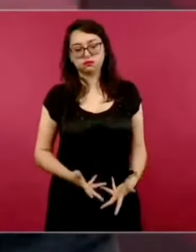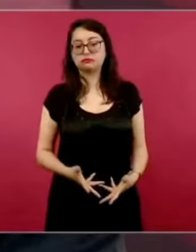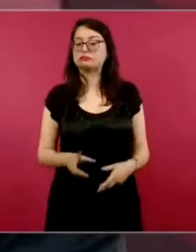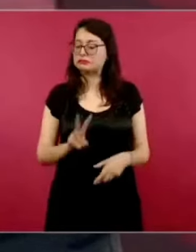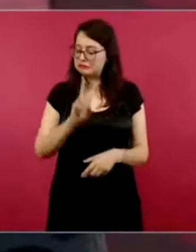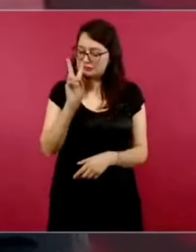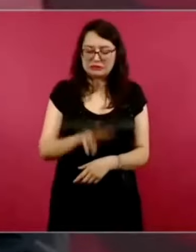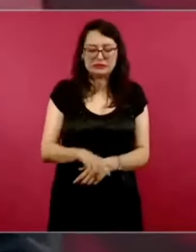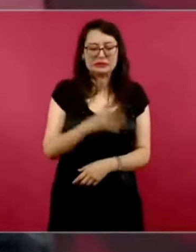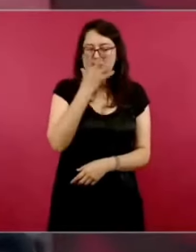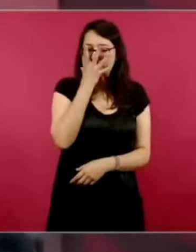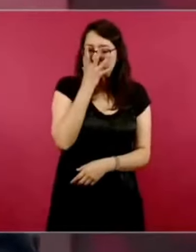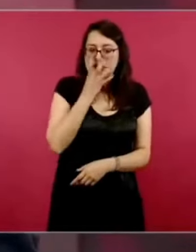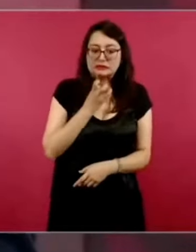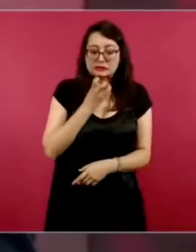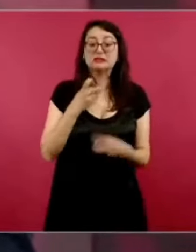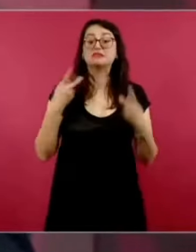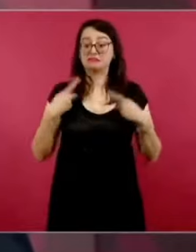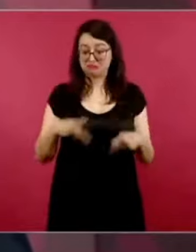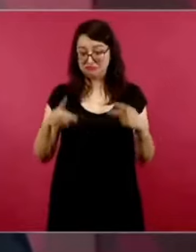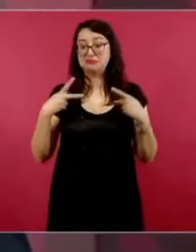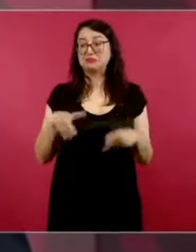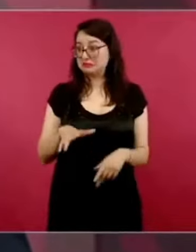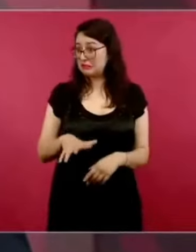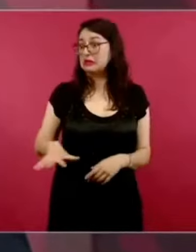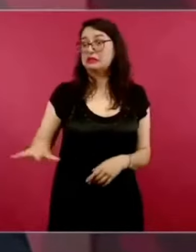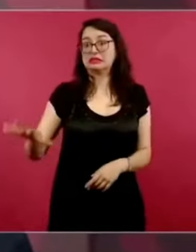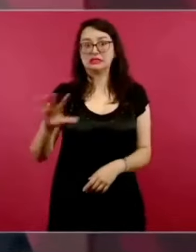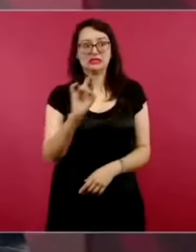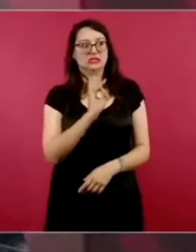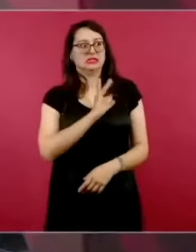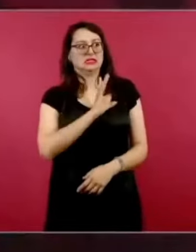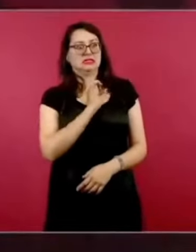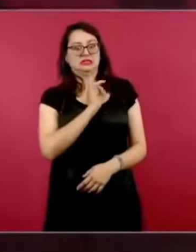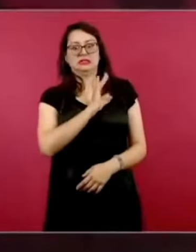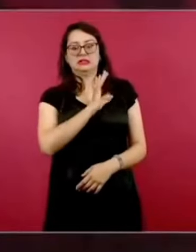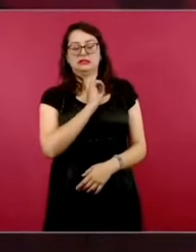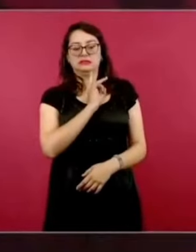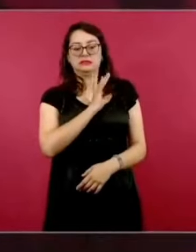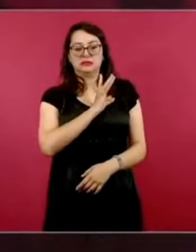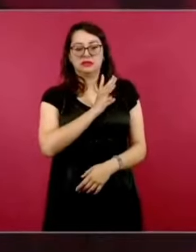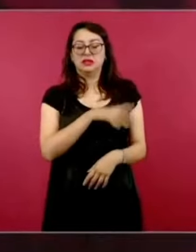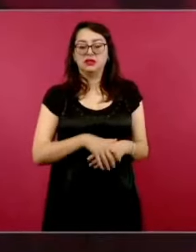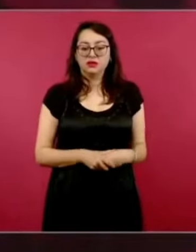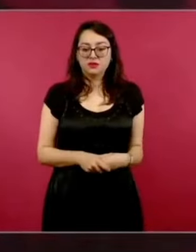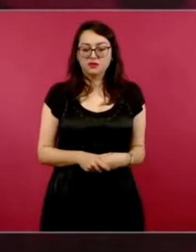dolor y miedo. ¿Saben qué sucedió después?